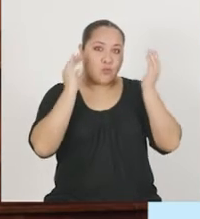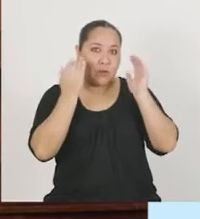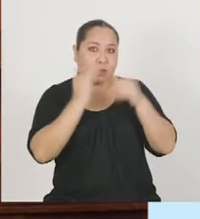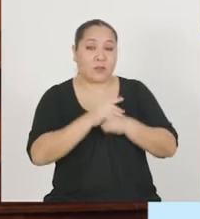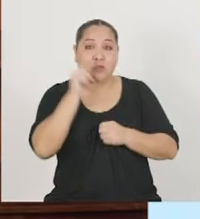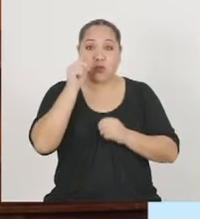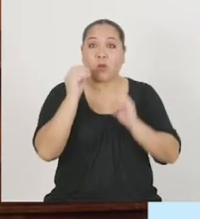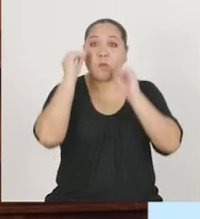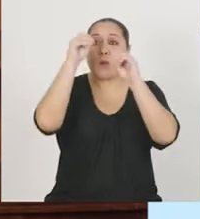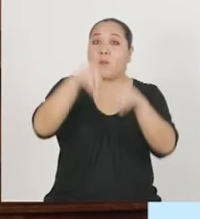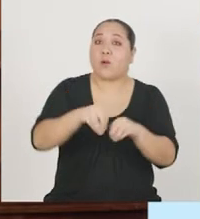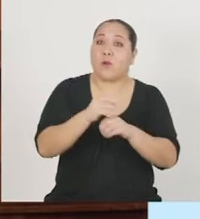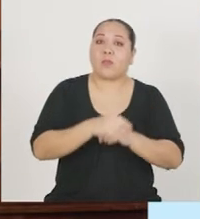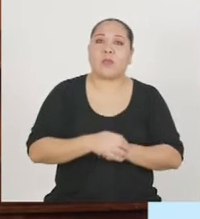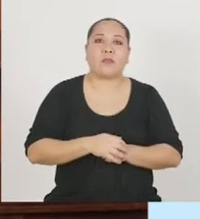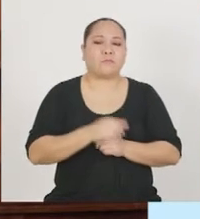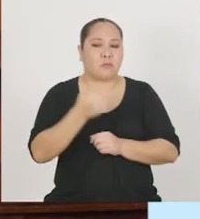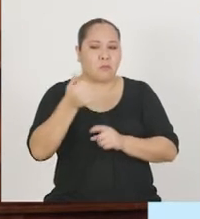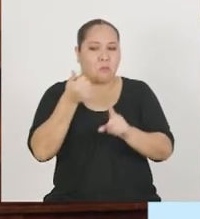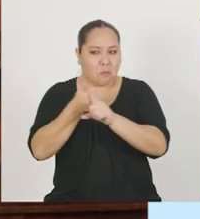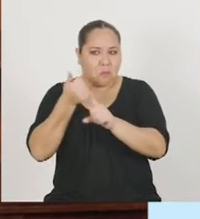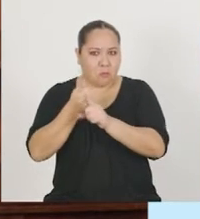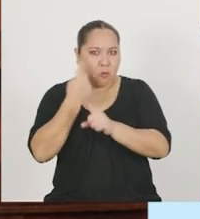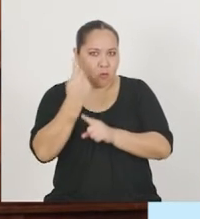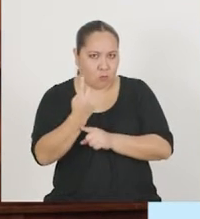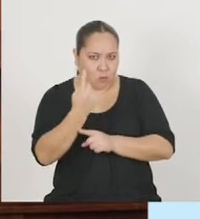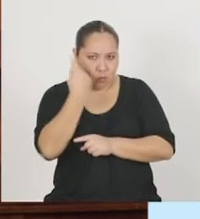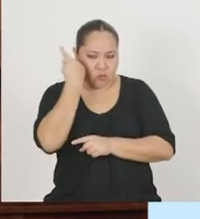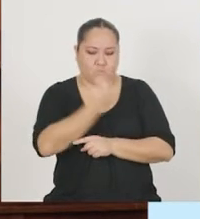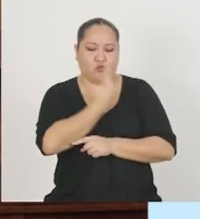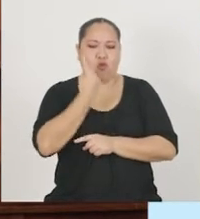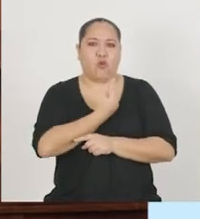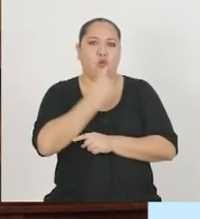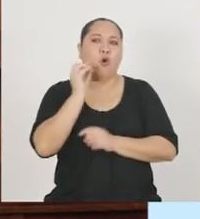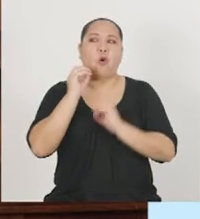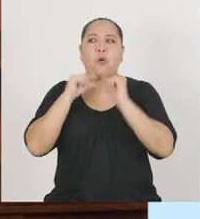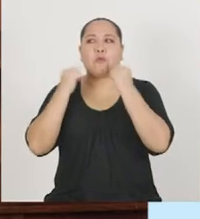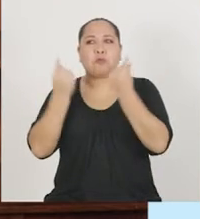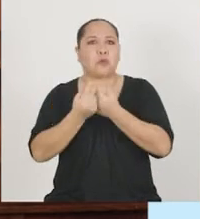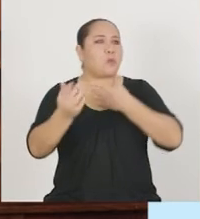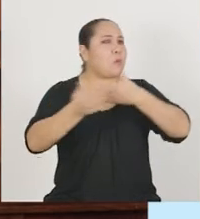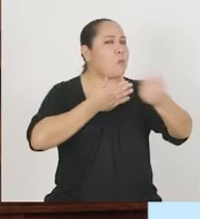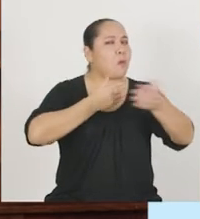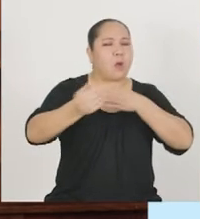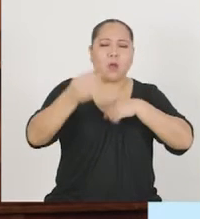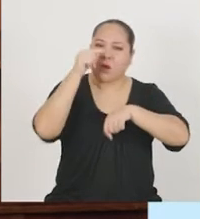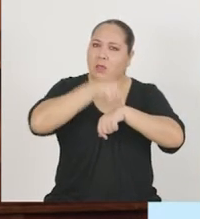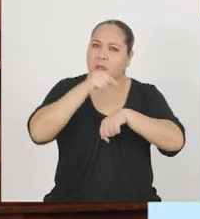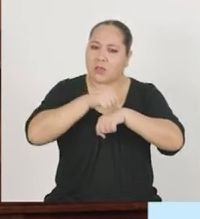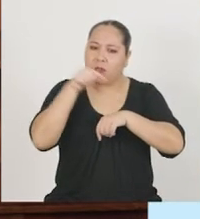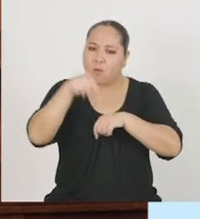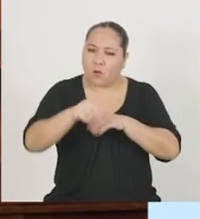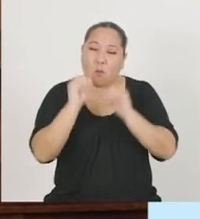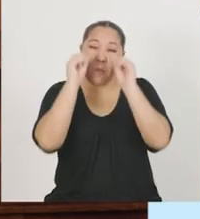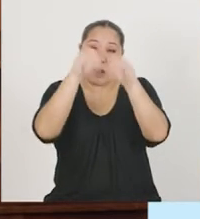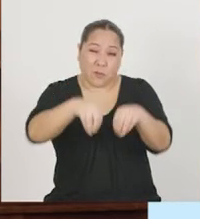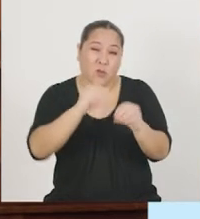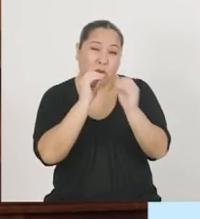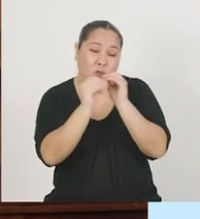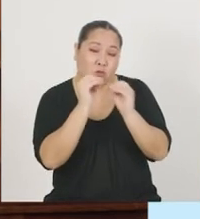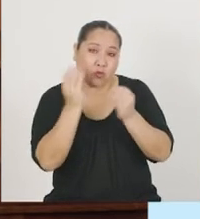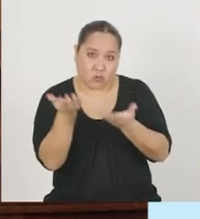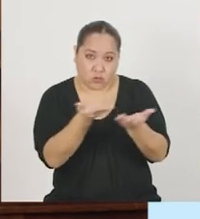relacionados. La puedes aplicar individualmente o en grupo, en cualquier momento en el desarrollo de una